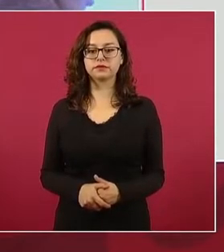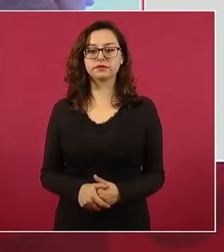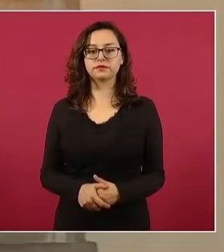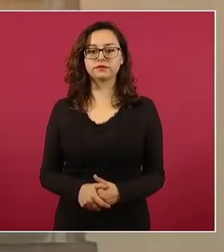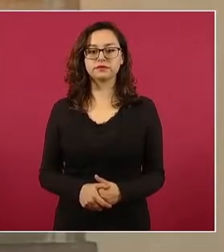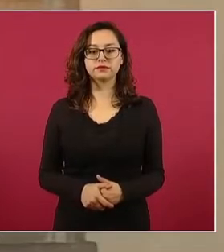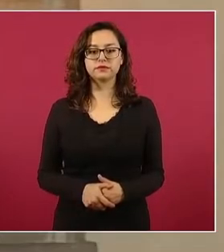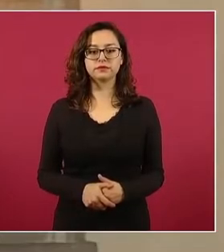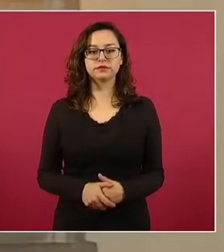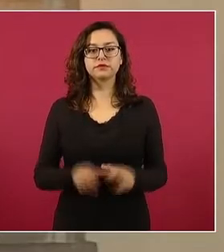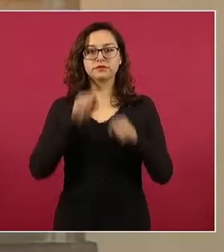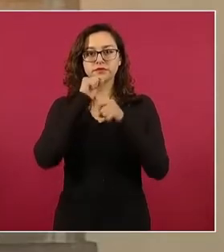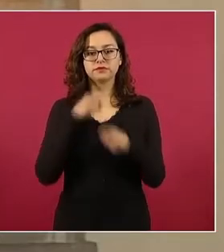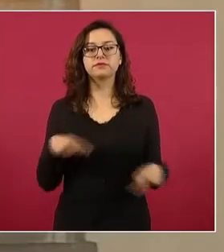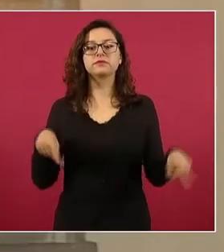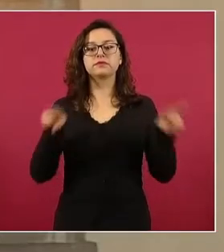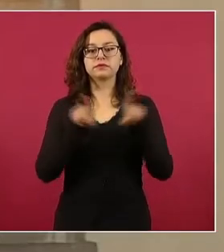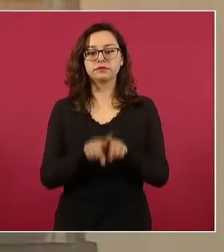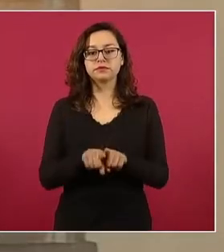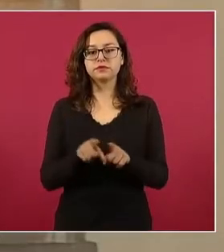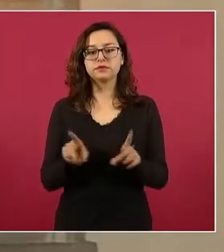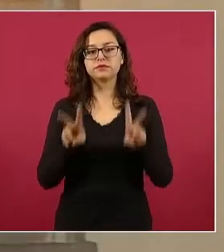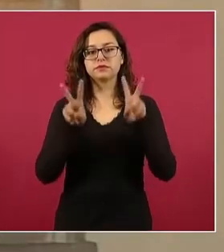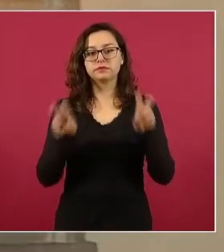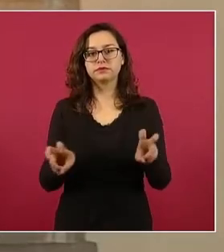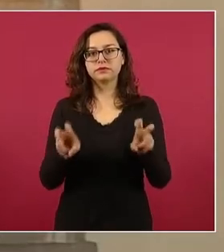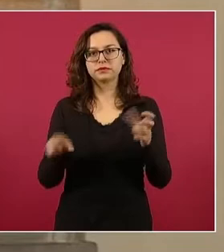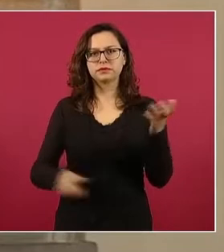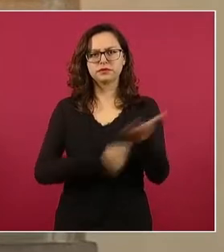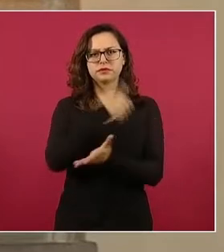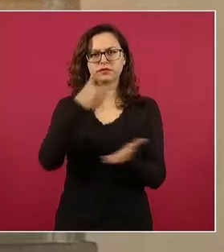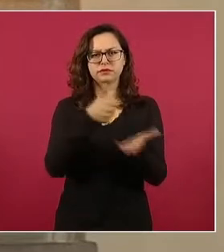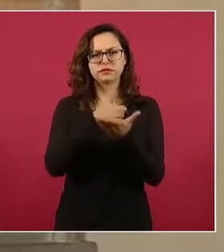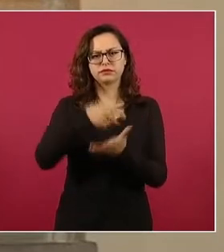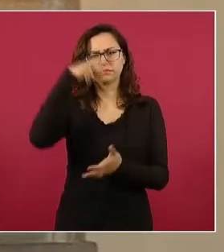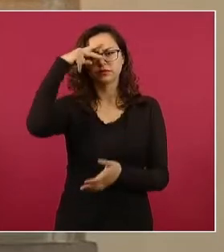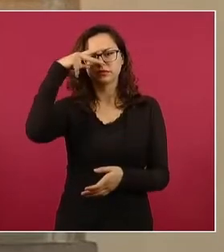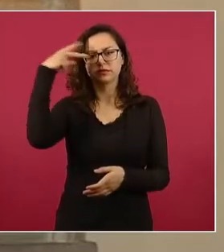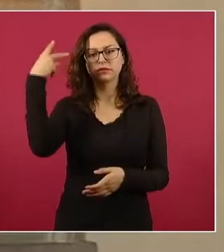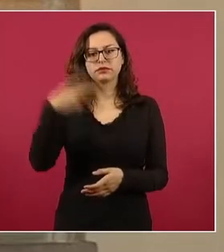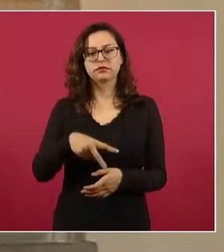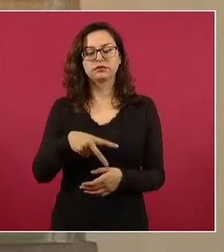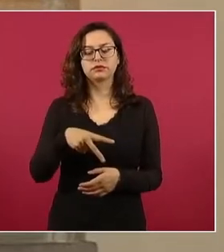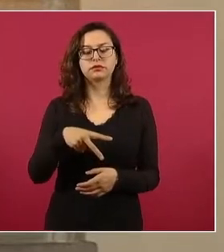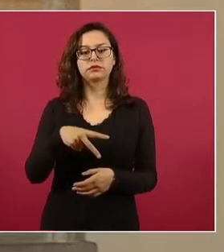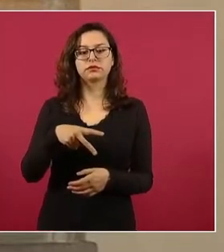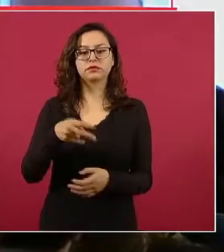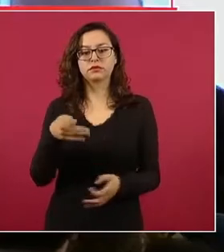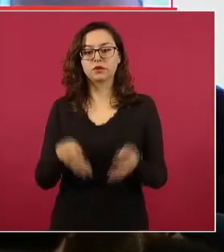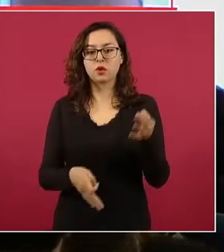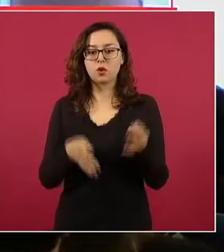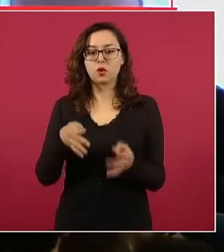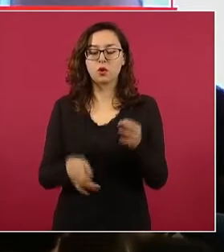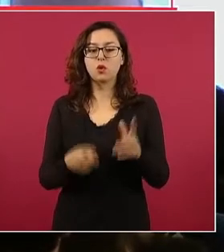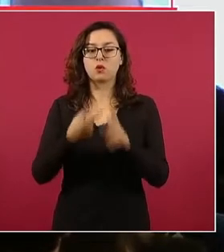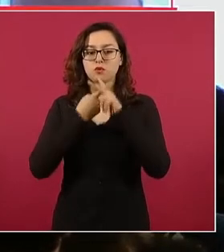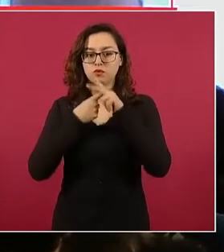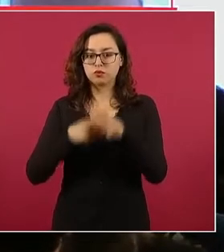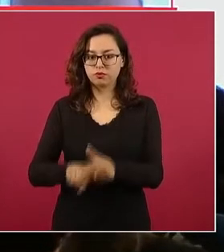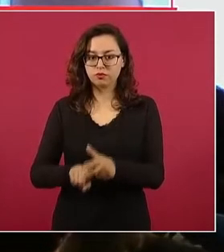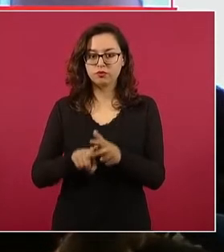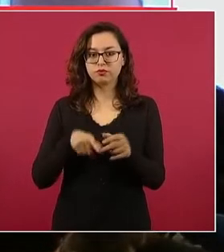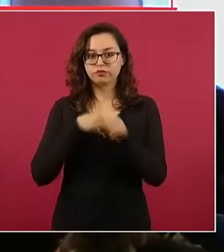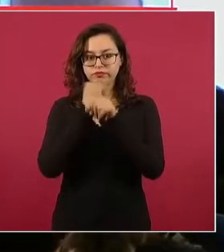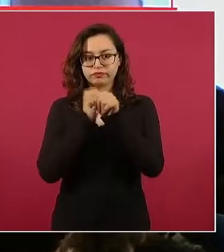Ciudad de México integró carpeta de investigación, la cual fue judicializada en contra